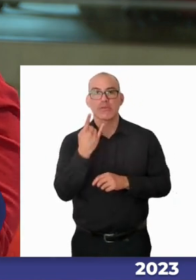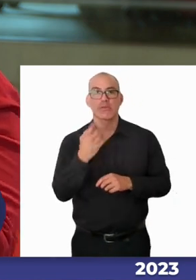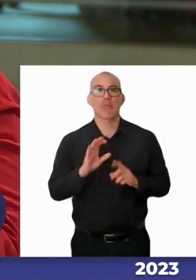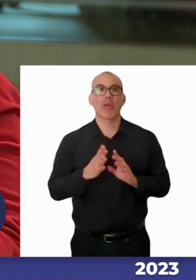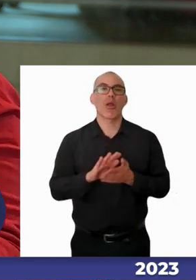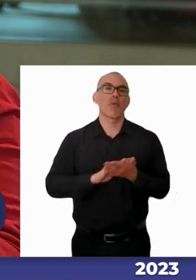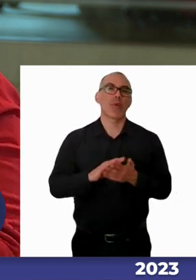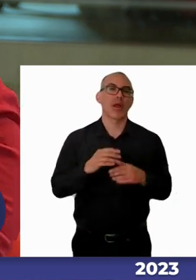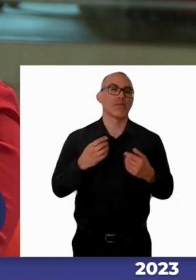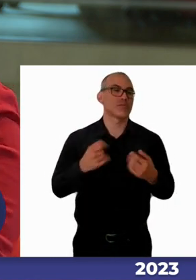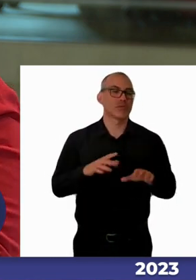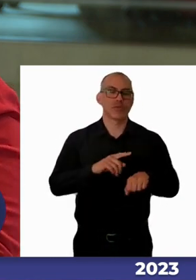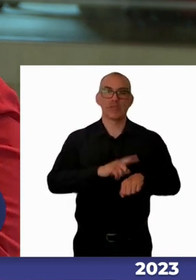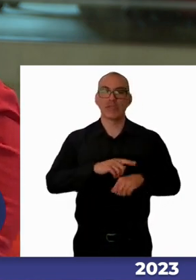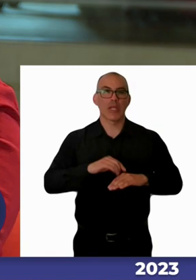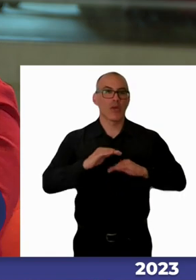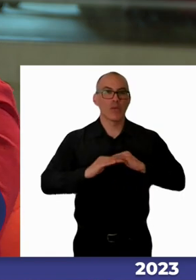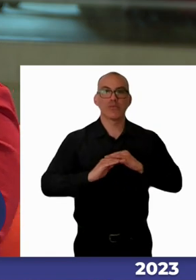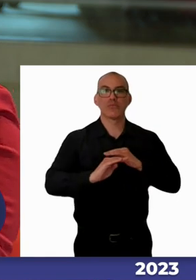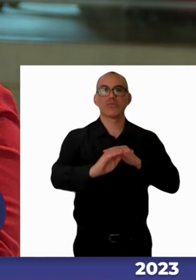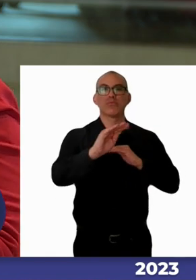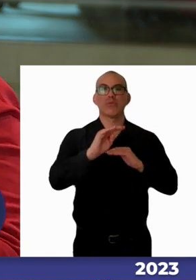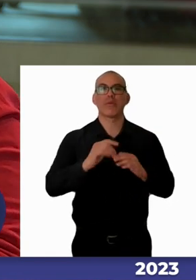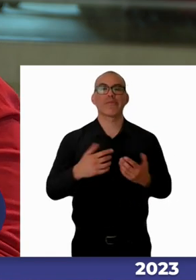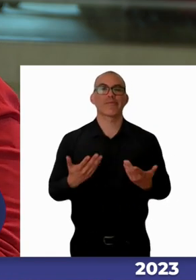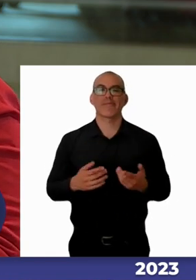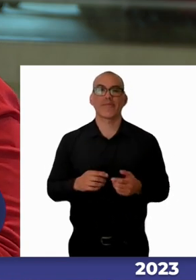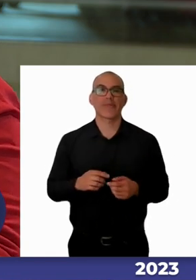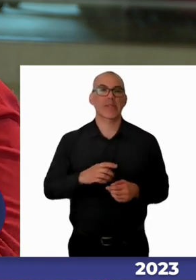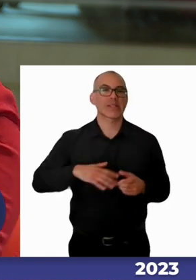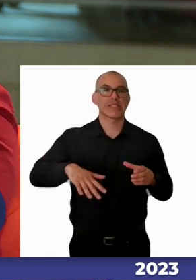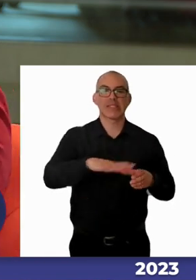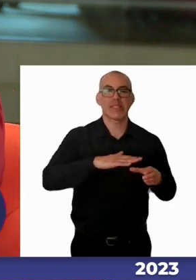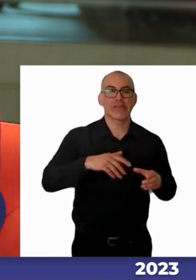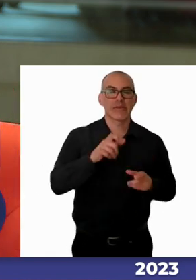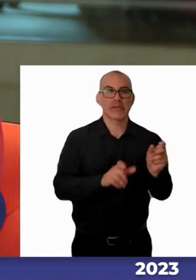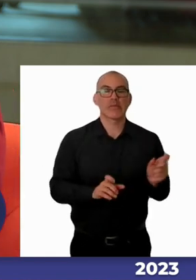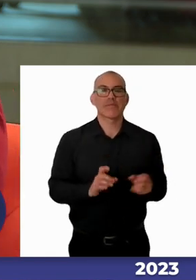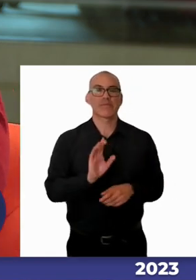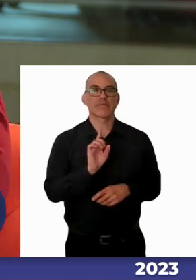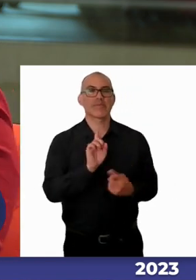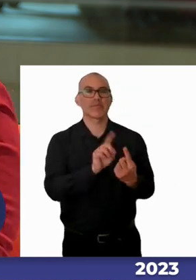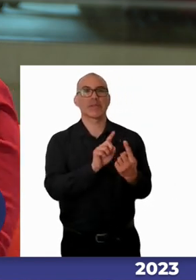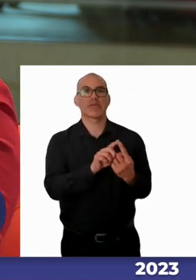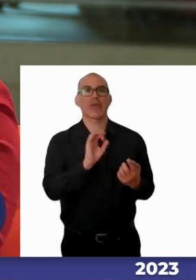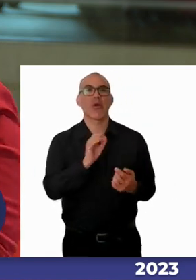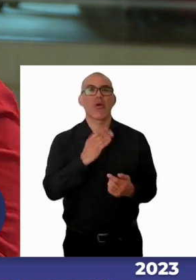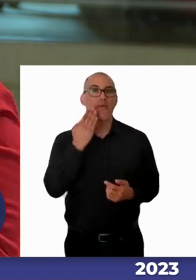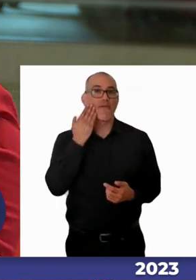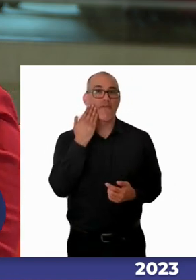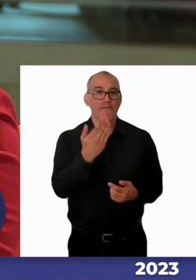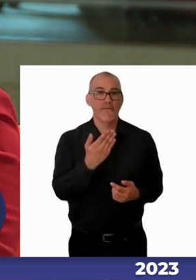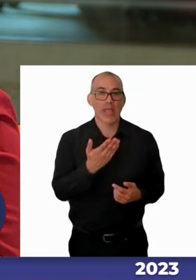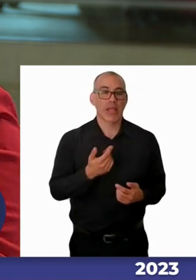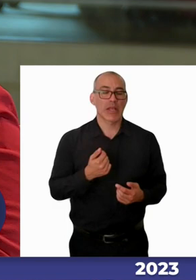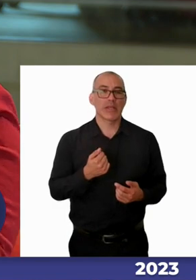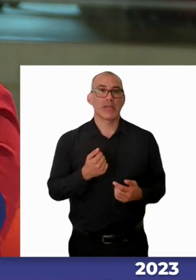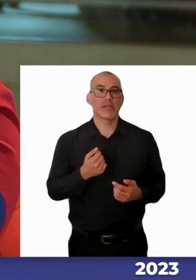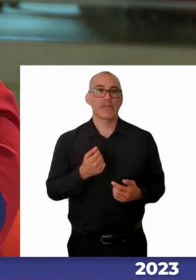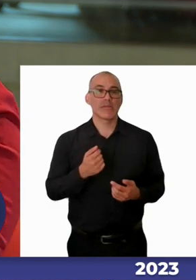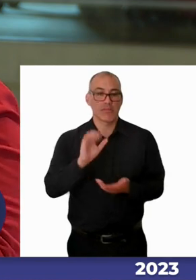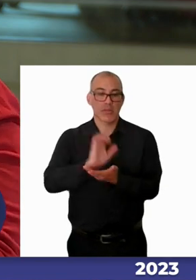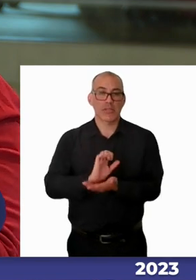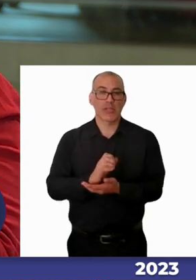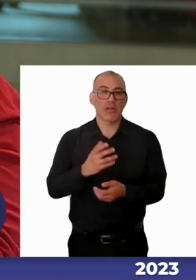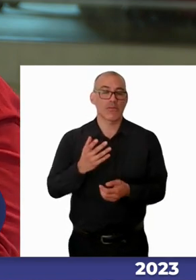de situación personal producto de su discapacidad cuenta con una beca que no es parte del Estado pero